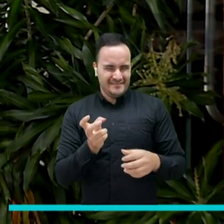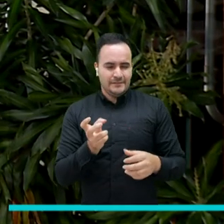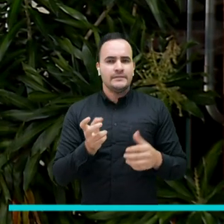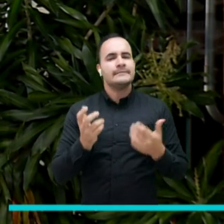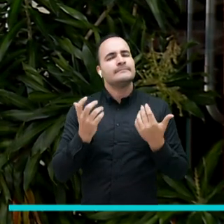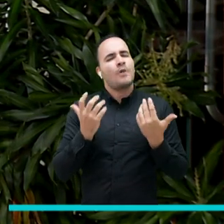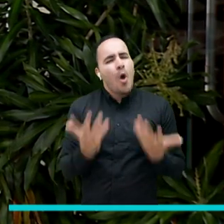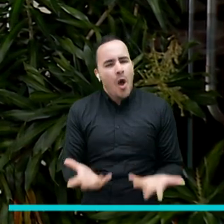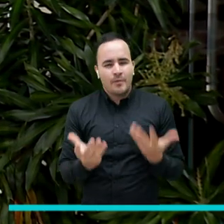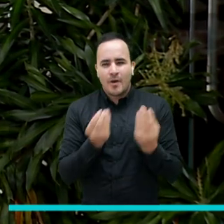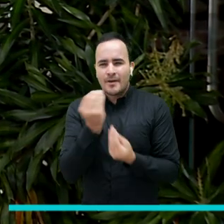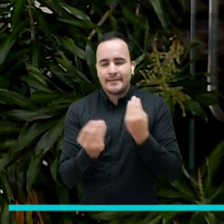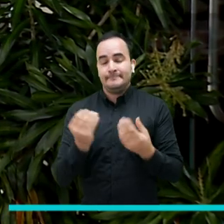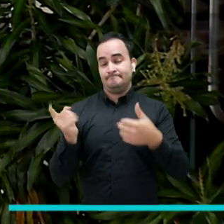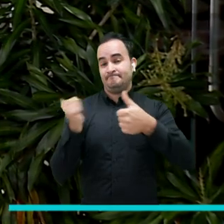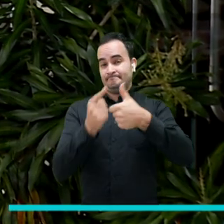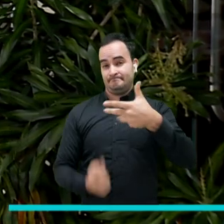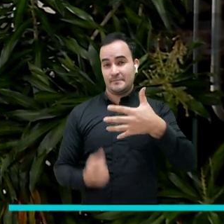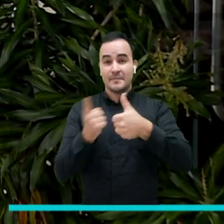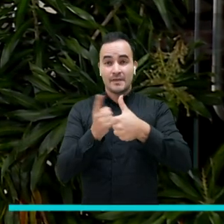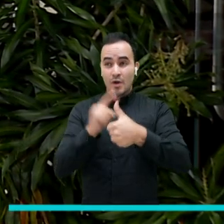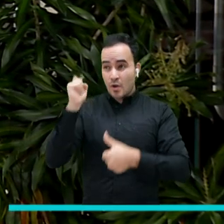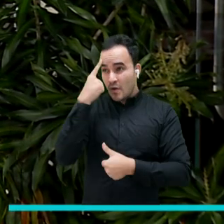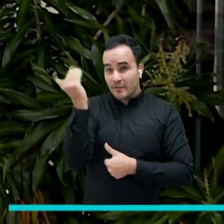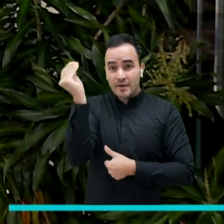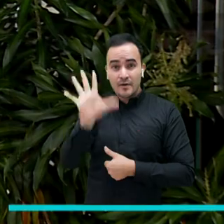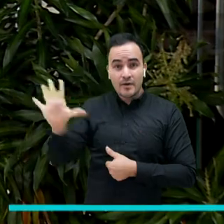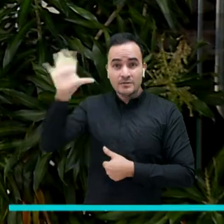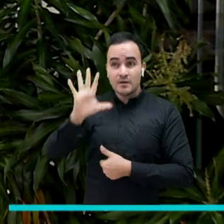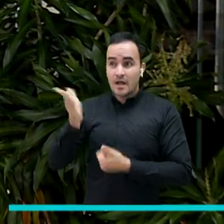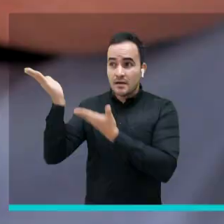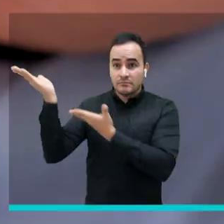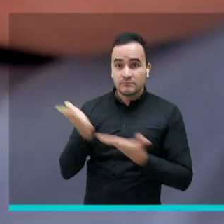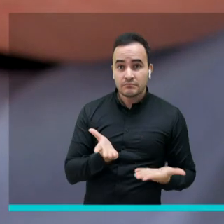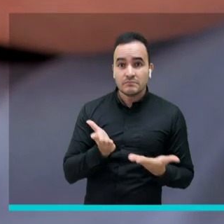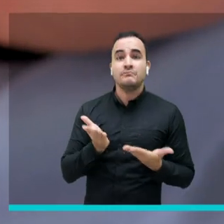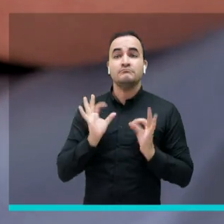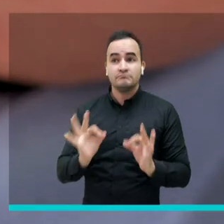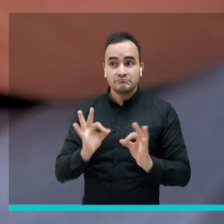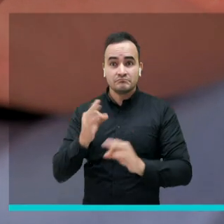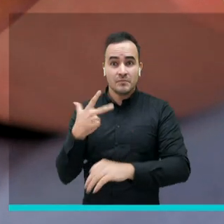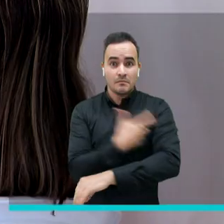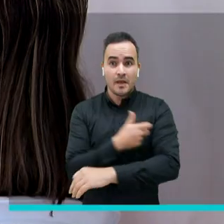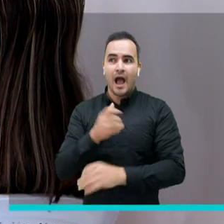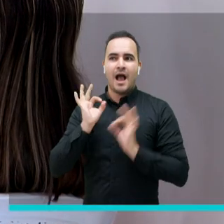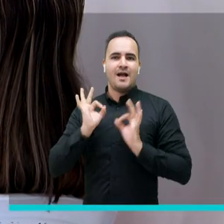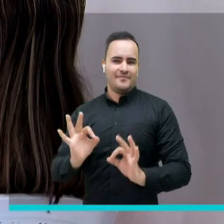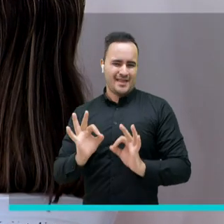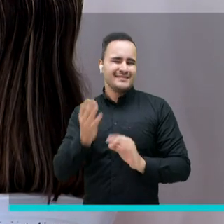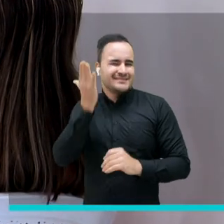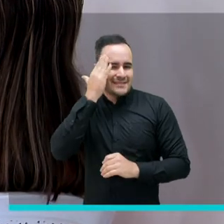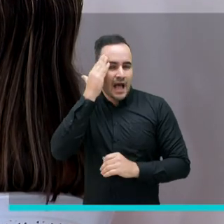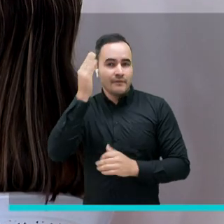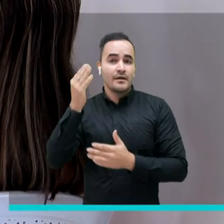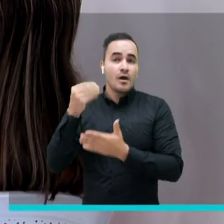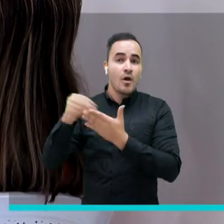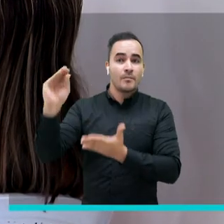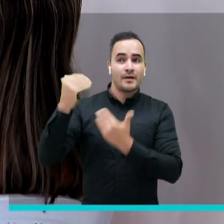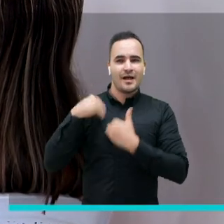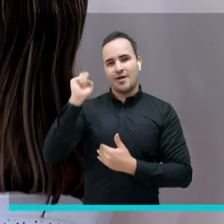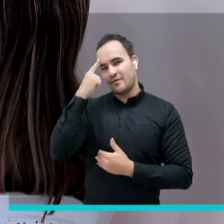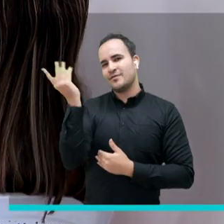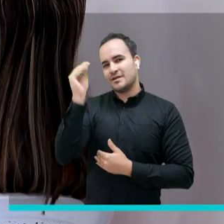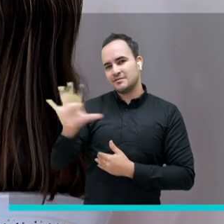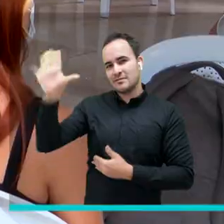cosas en juego. Una, tener los insumos por parte del gobierno nacional, porque todos sabemos que las vacunas se están comprando de manera